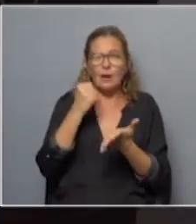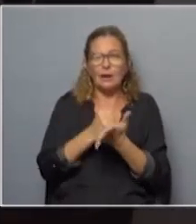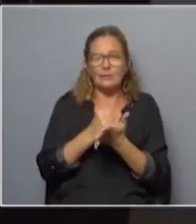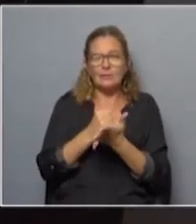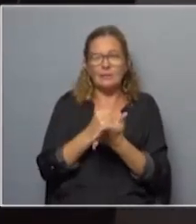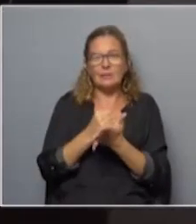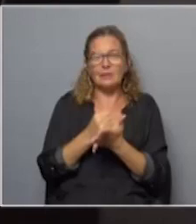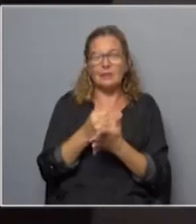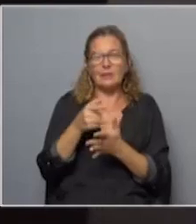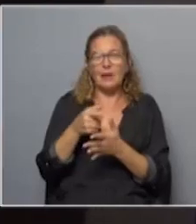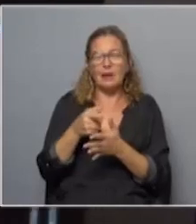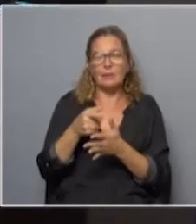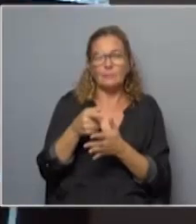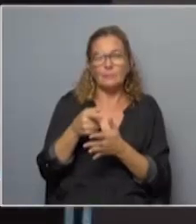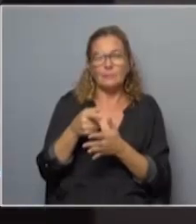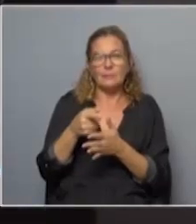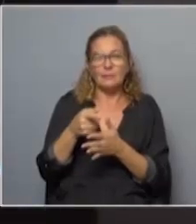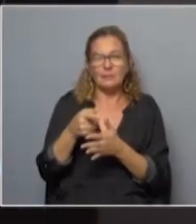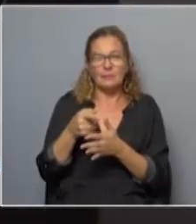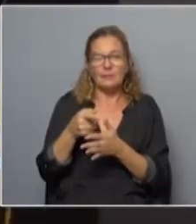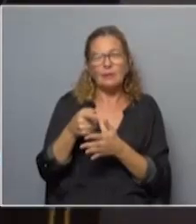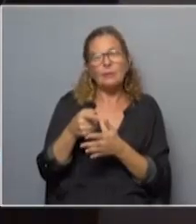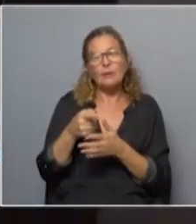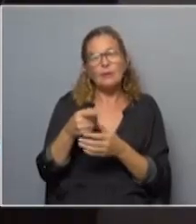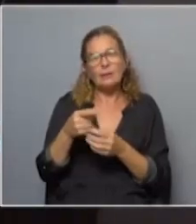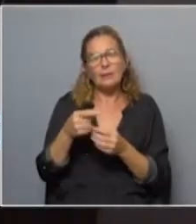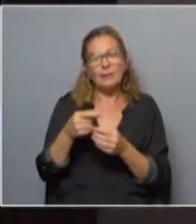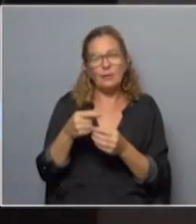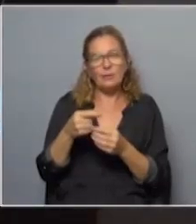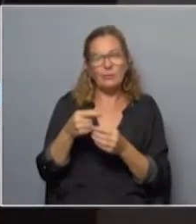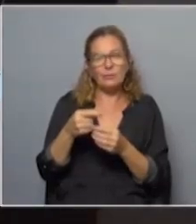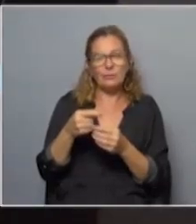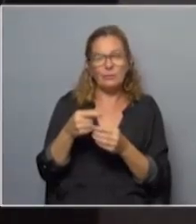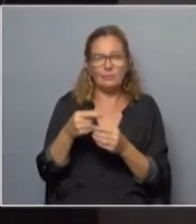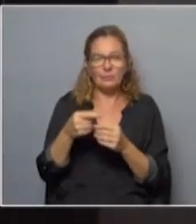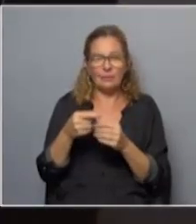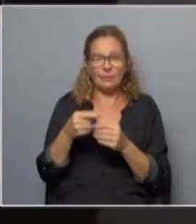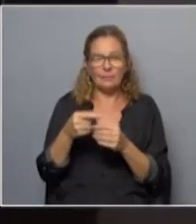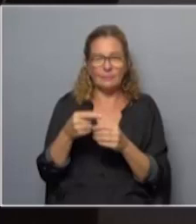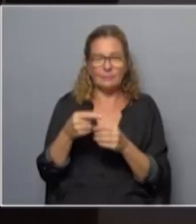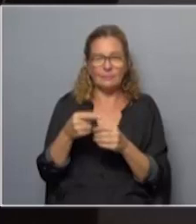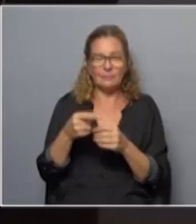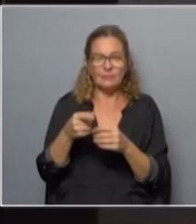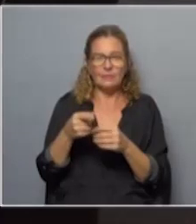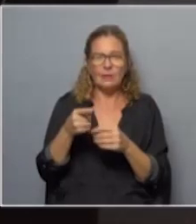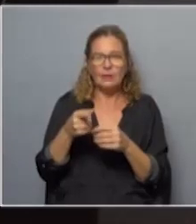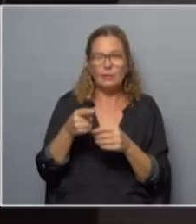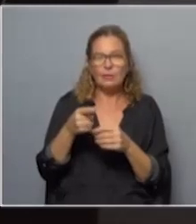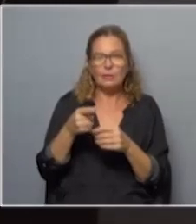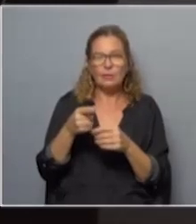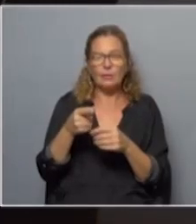los o las detenidas. Gamba, ¿qué evaluación hacen ustedes de estos hechos? Bueno, ese es un